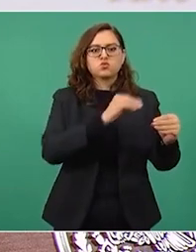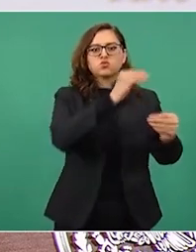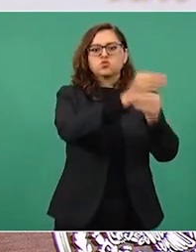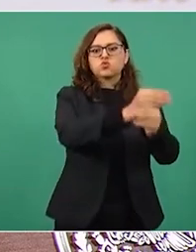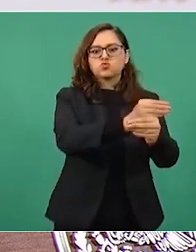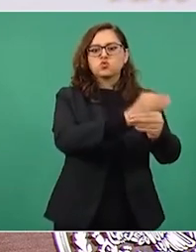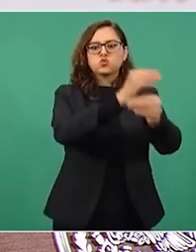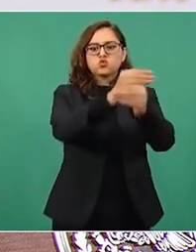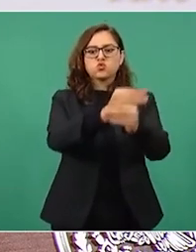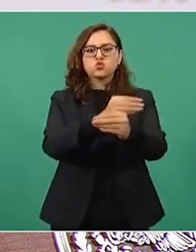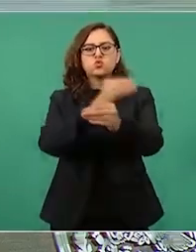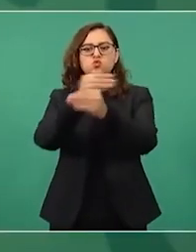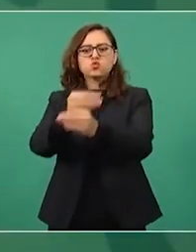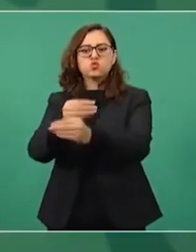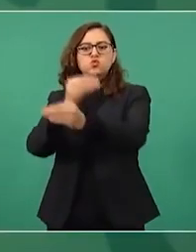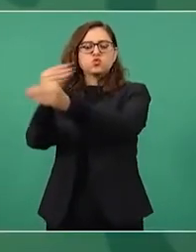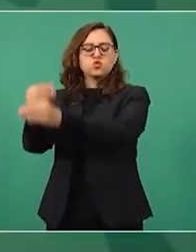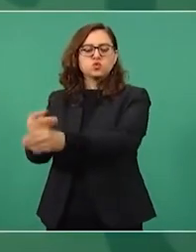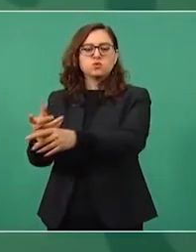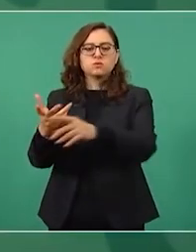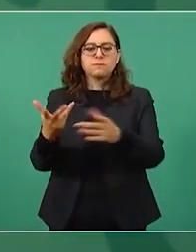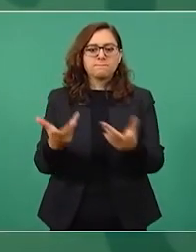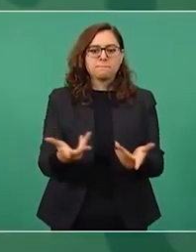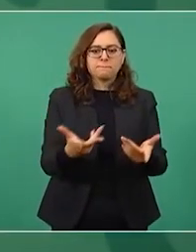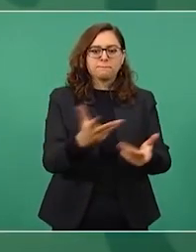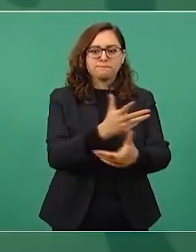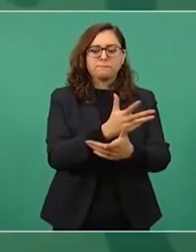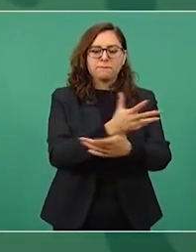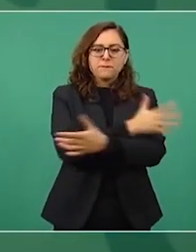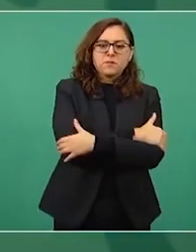o sea como una muestra pues de